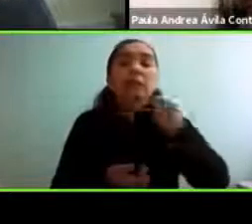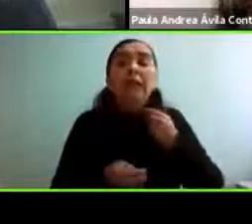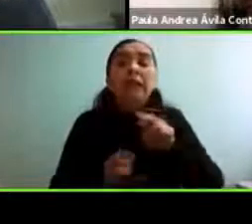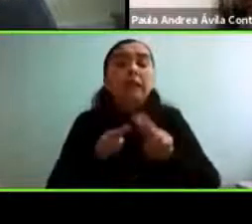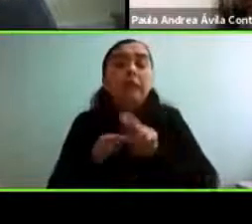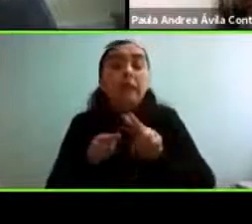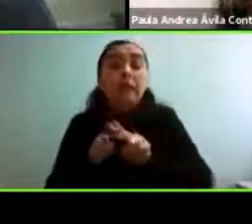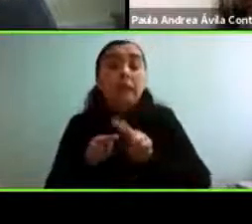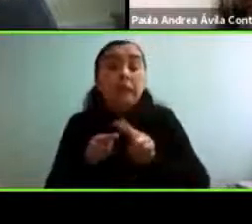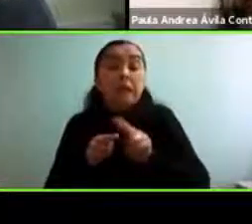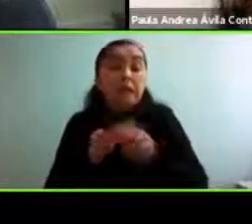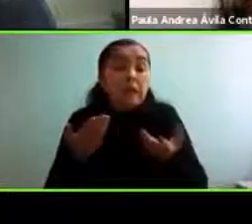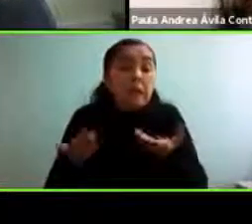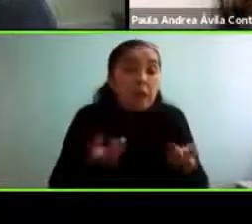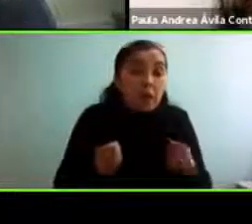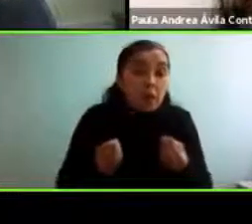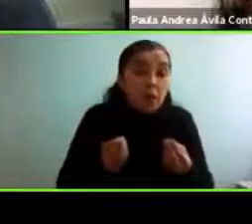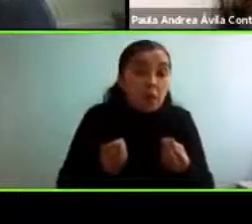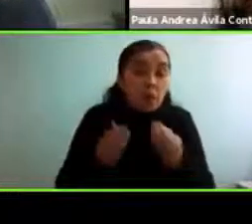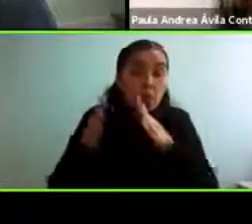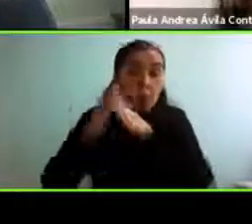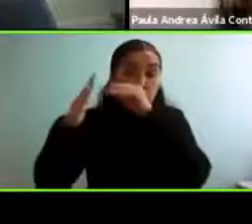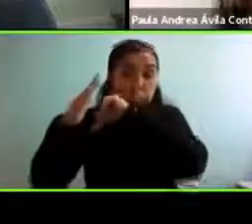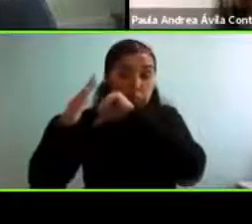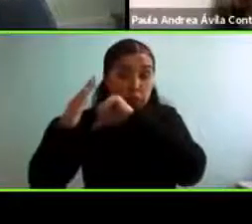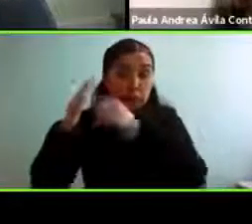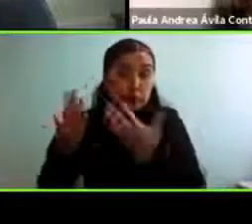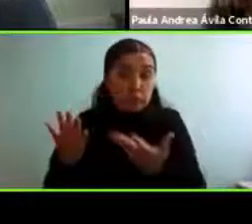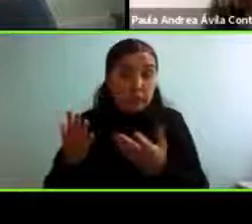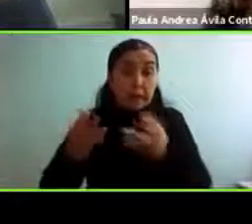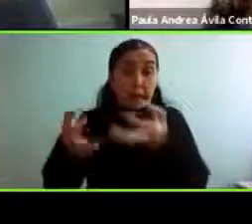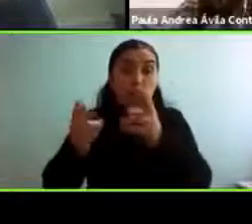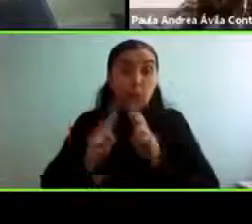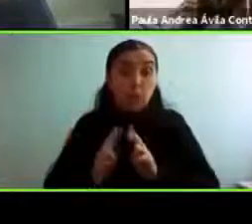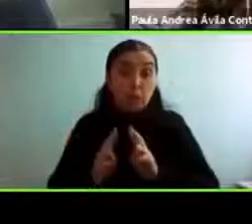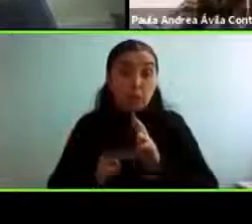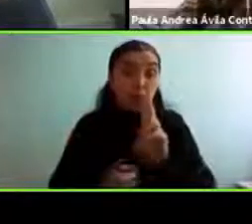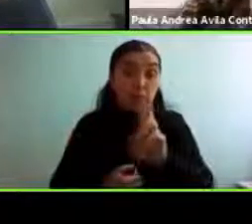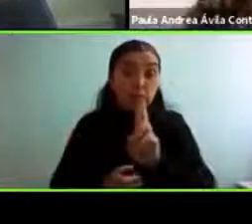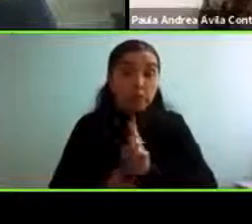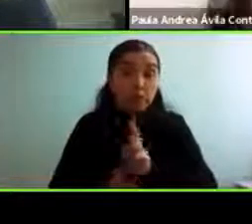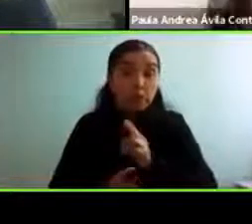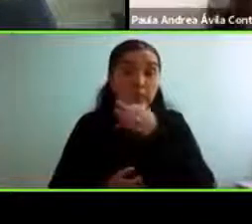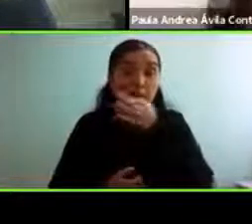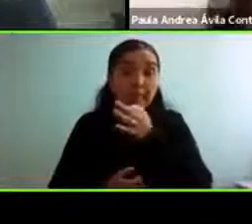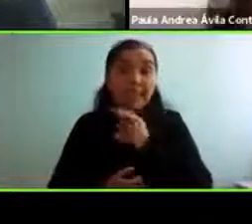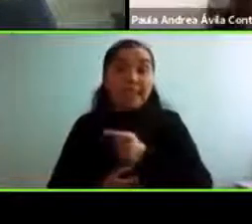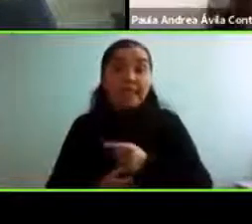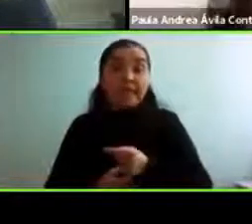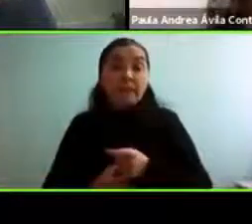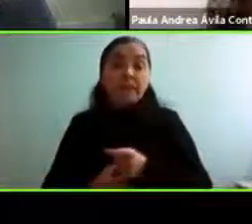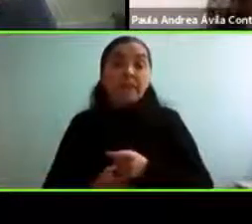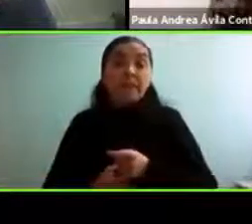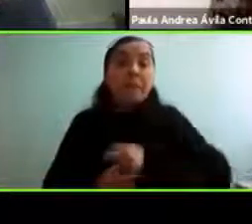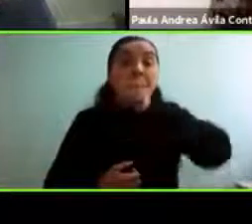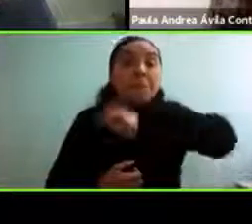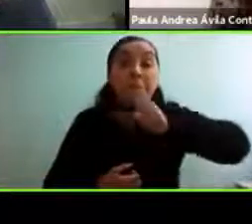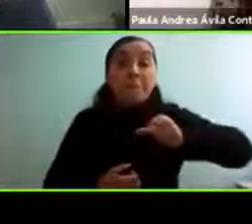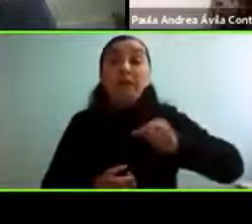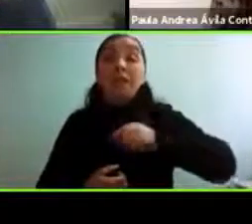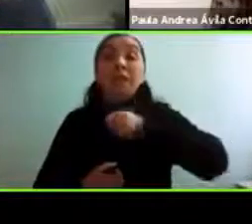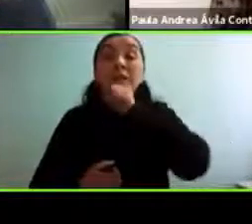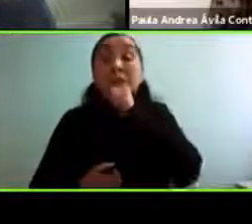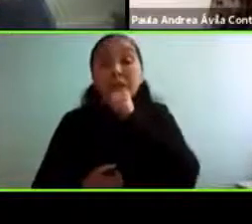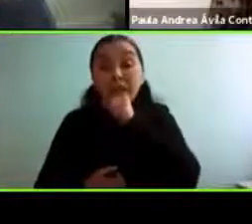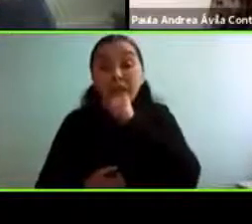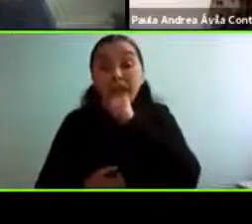confinamiento el resultado que ha dado es que la gente mayor es la que